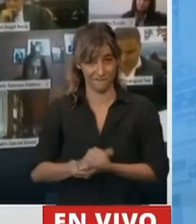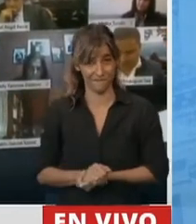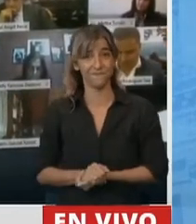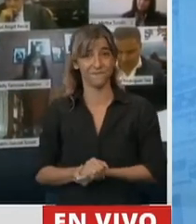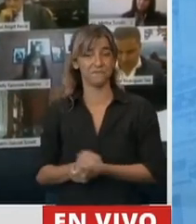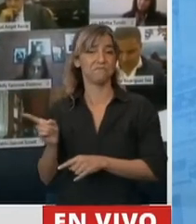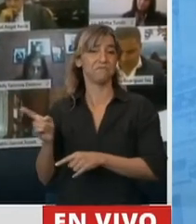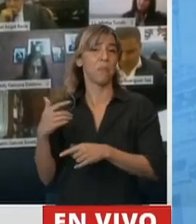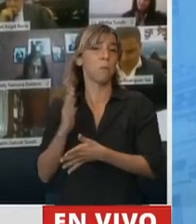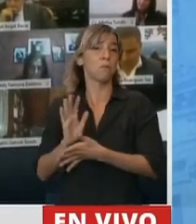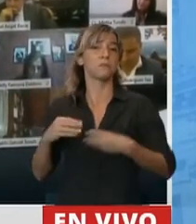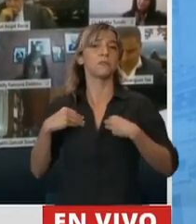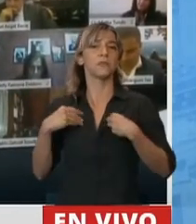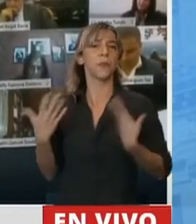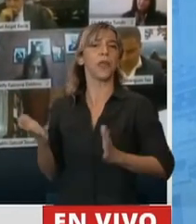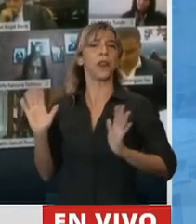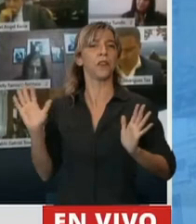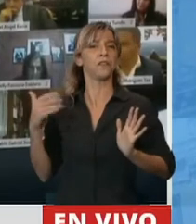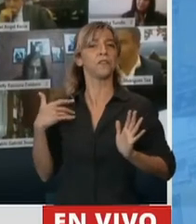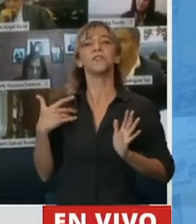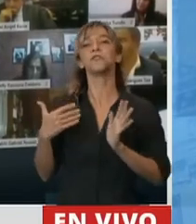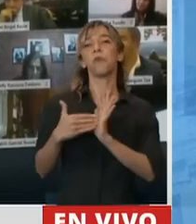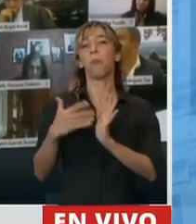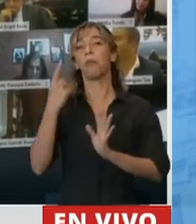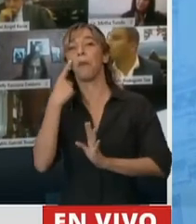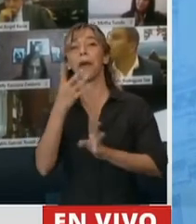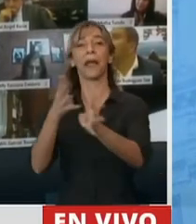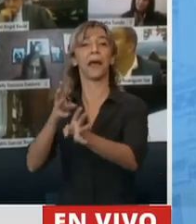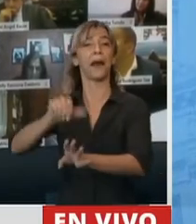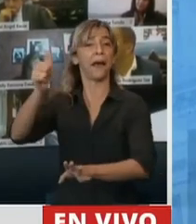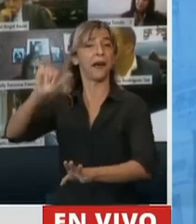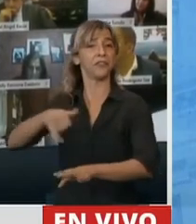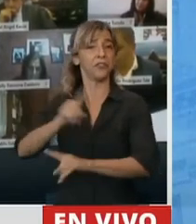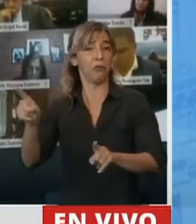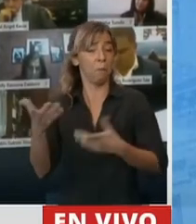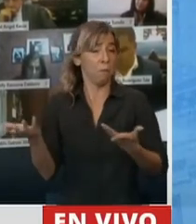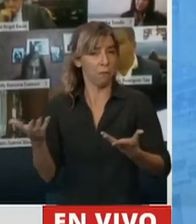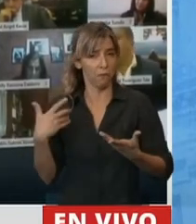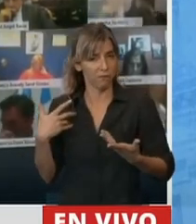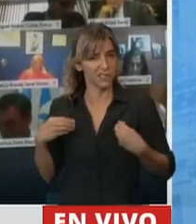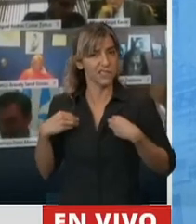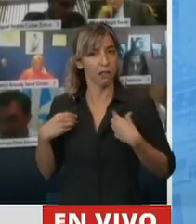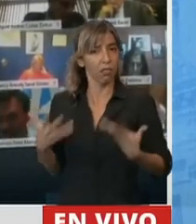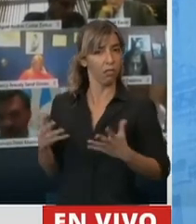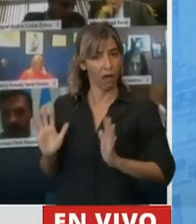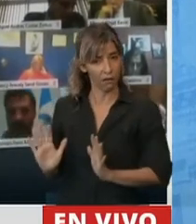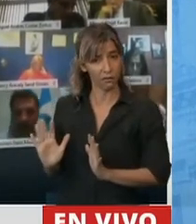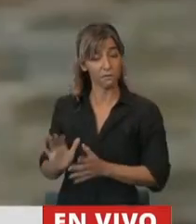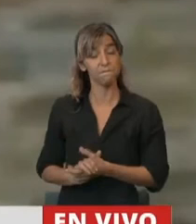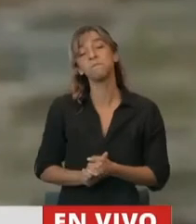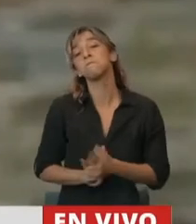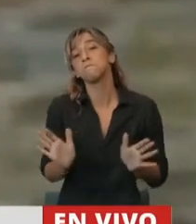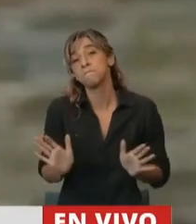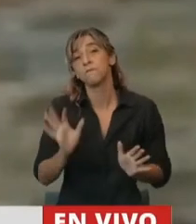se genera en una contienda bélica. Pero bueno, esas son cuestiones que seguramente los analistas